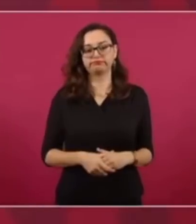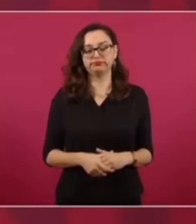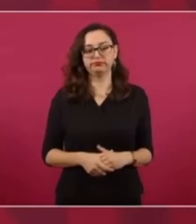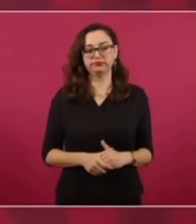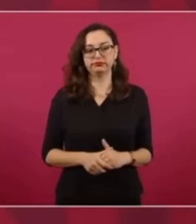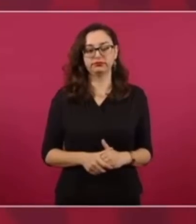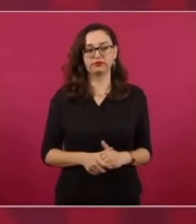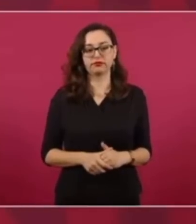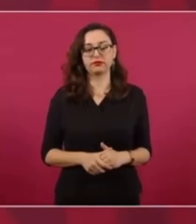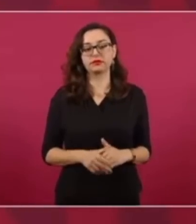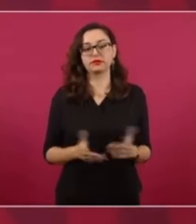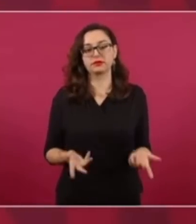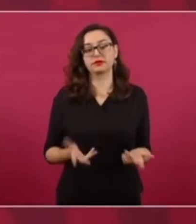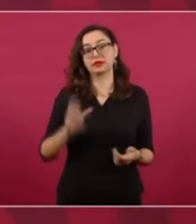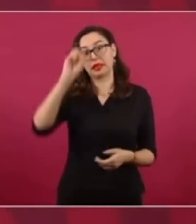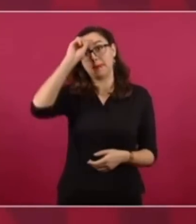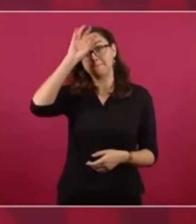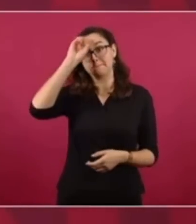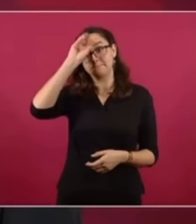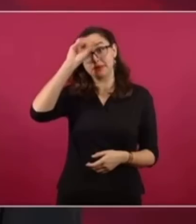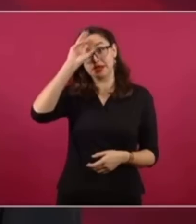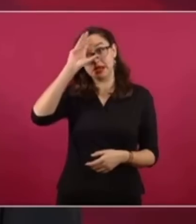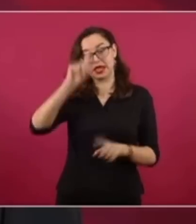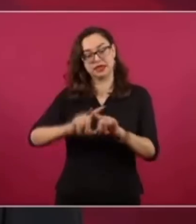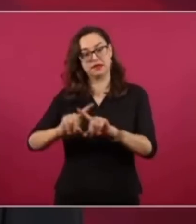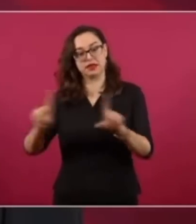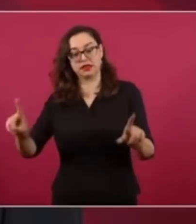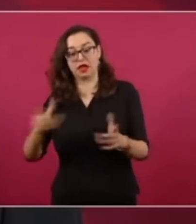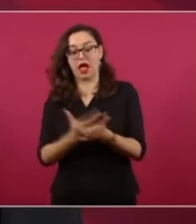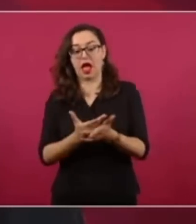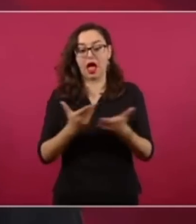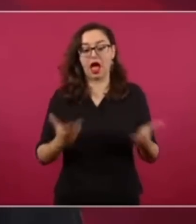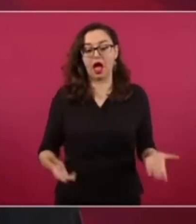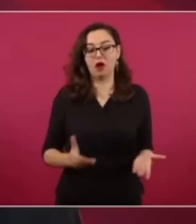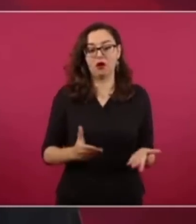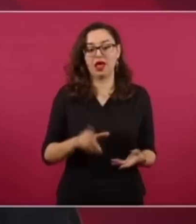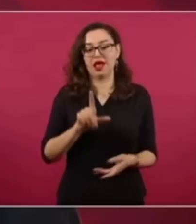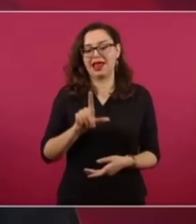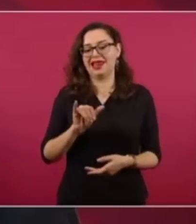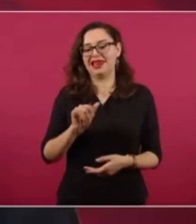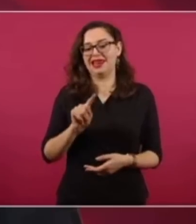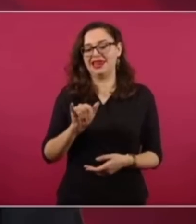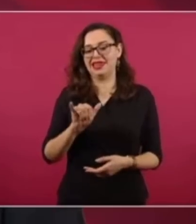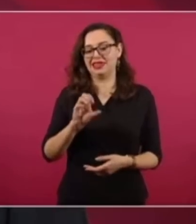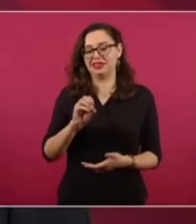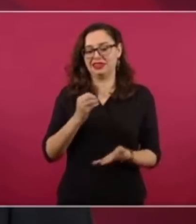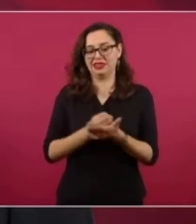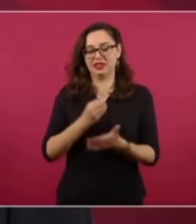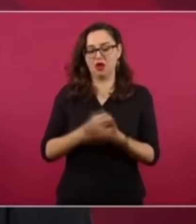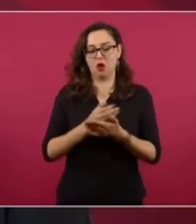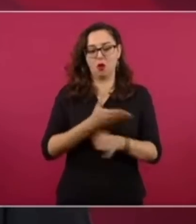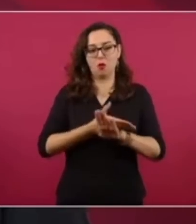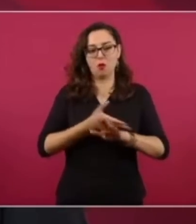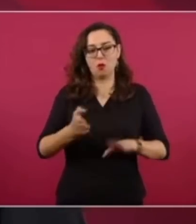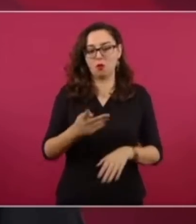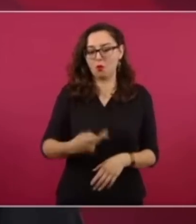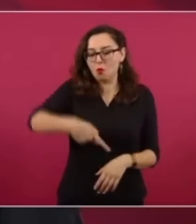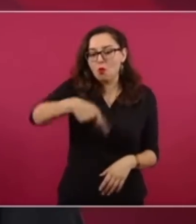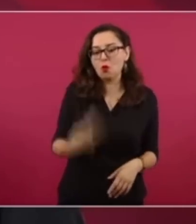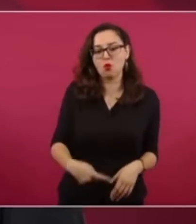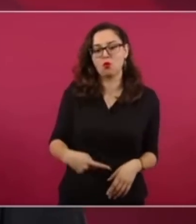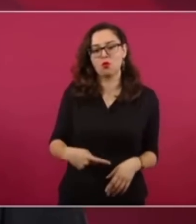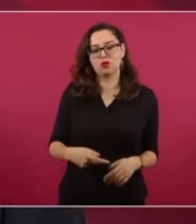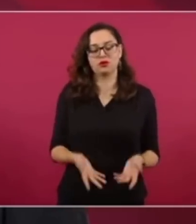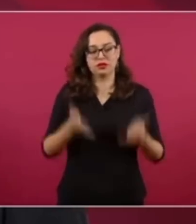ya es un asunto de la nación. Ya se nacionalizó el